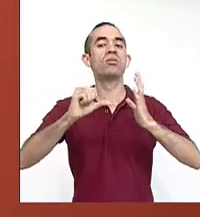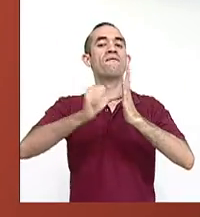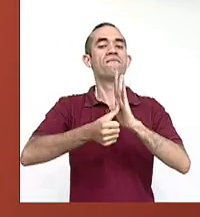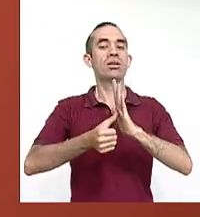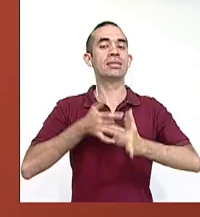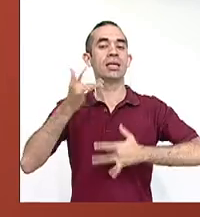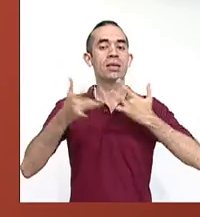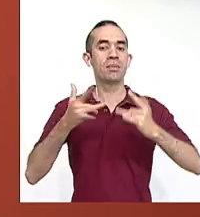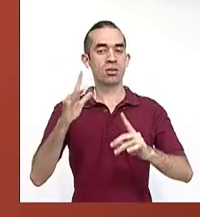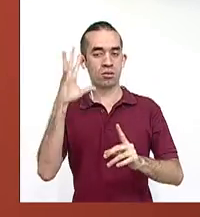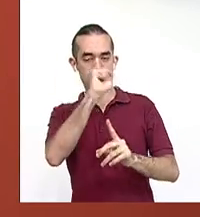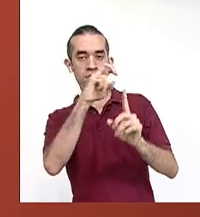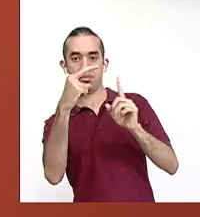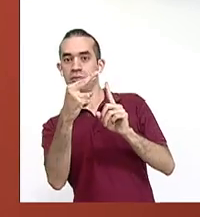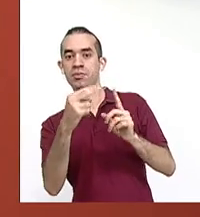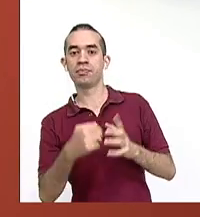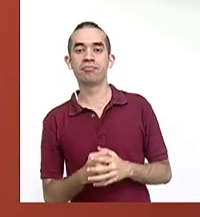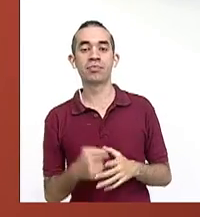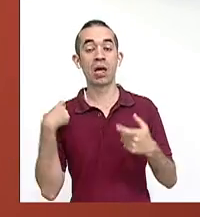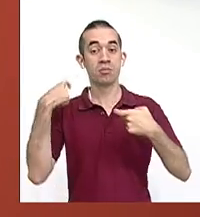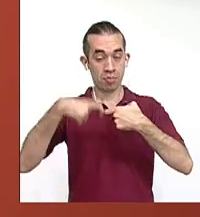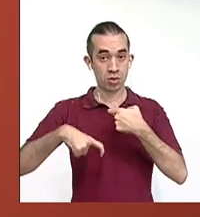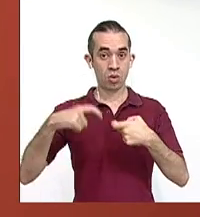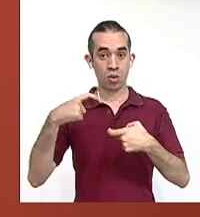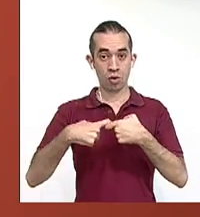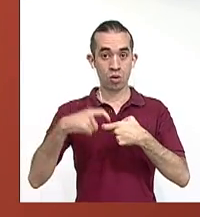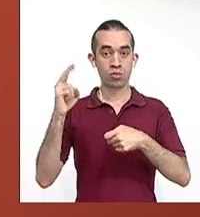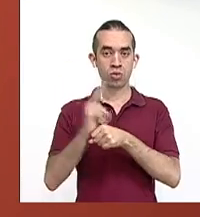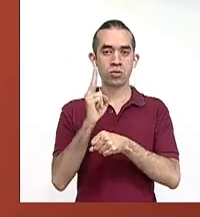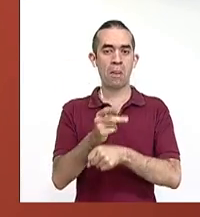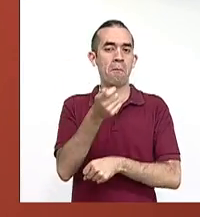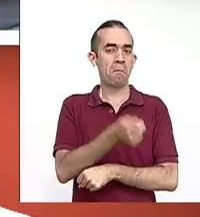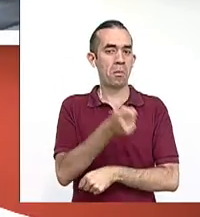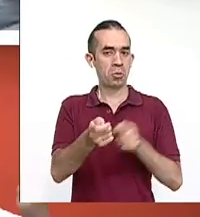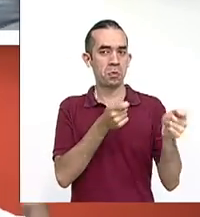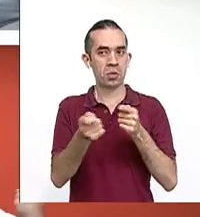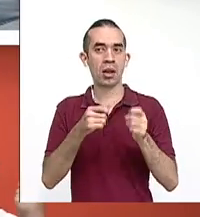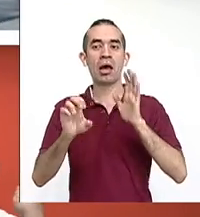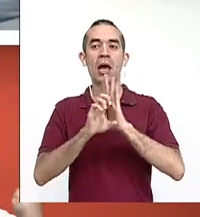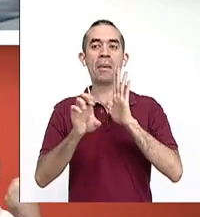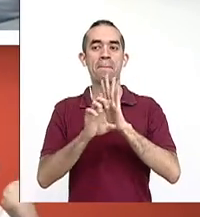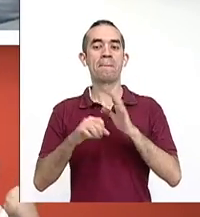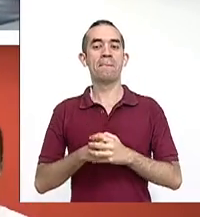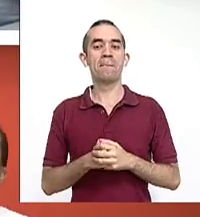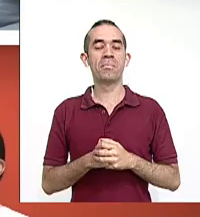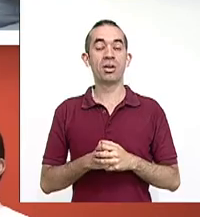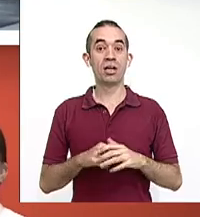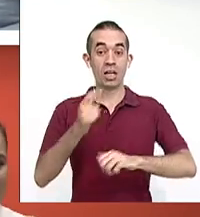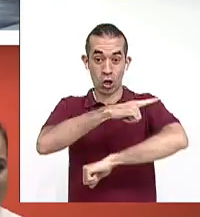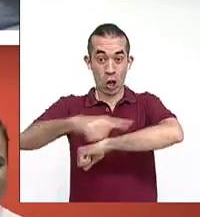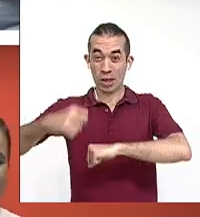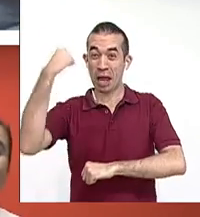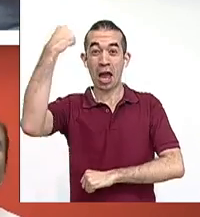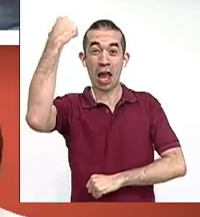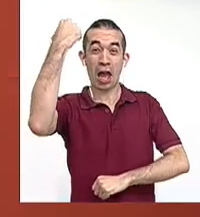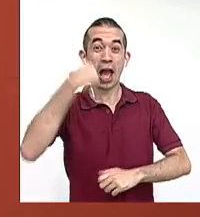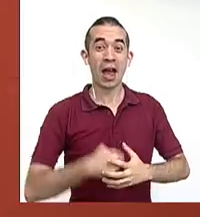percepción. En español se utilizan de forma muy moderada. Ejemplo, ¡hemos ganado la lotería!